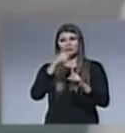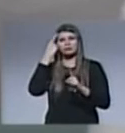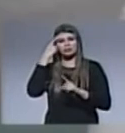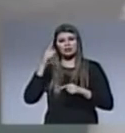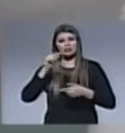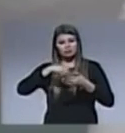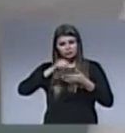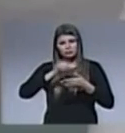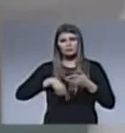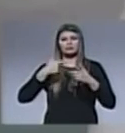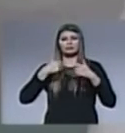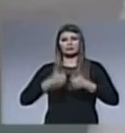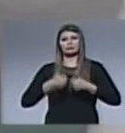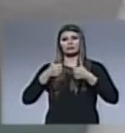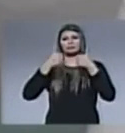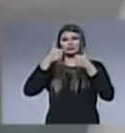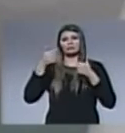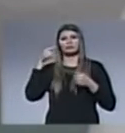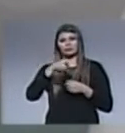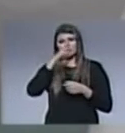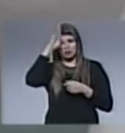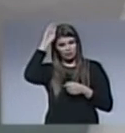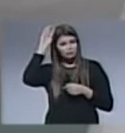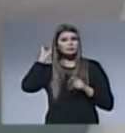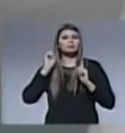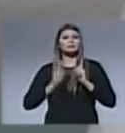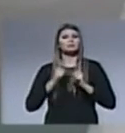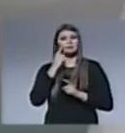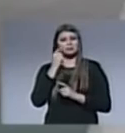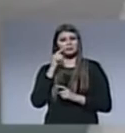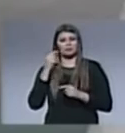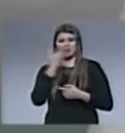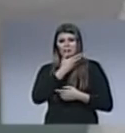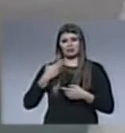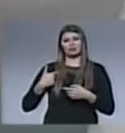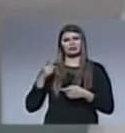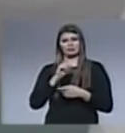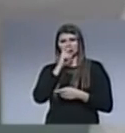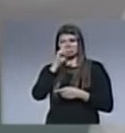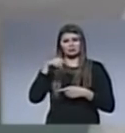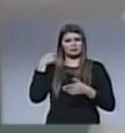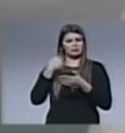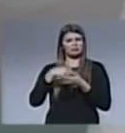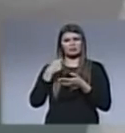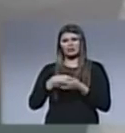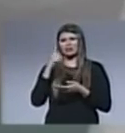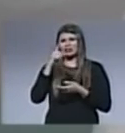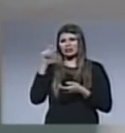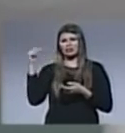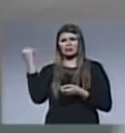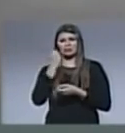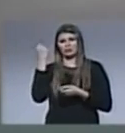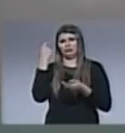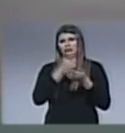renovar a Adriano ha sido su ascendencia sobre Neymar el presidente no quiere que nada se le tuerza después de pagar casi 100 millones de